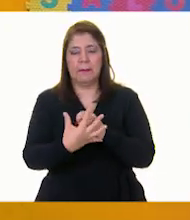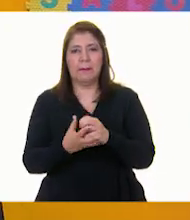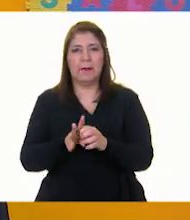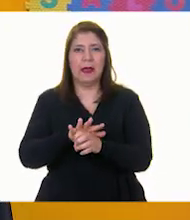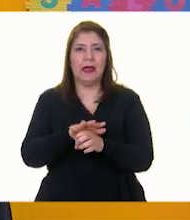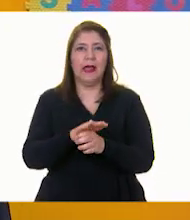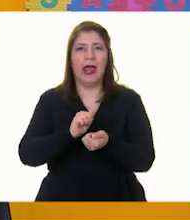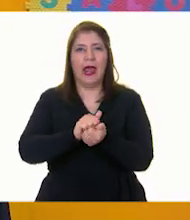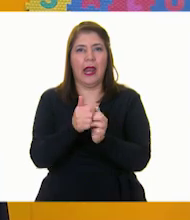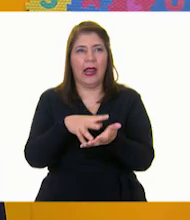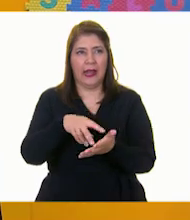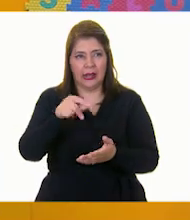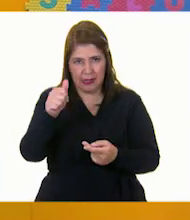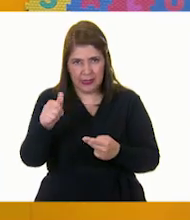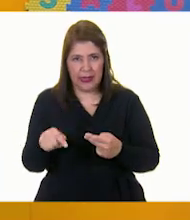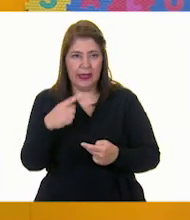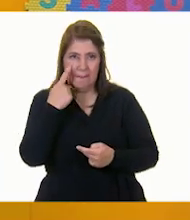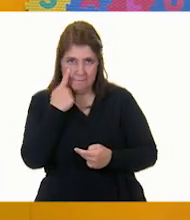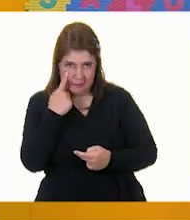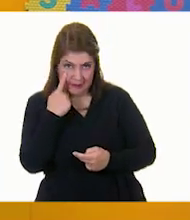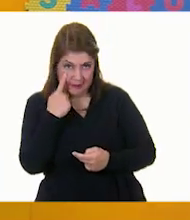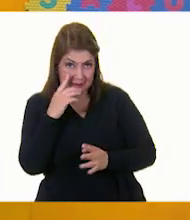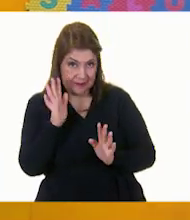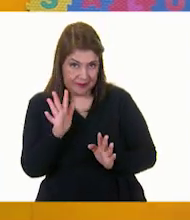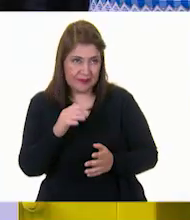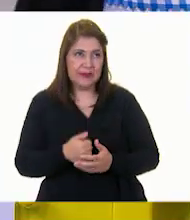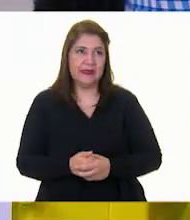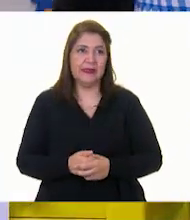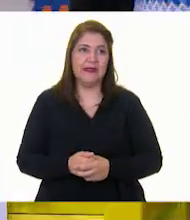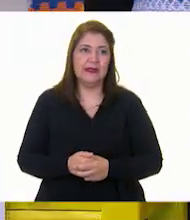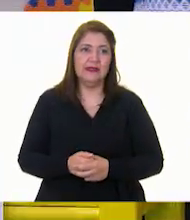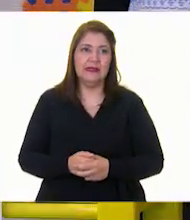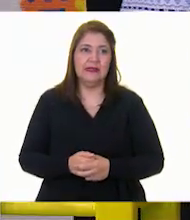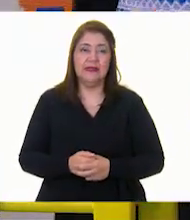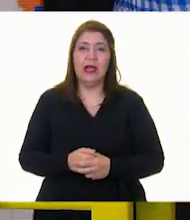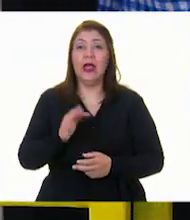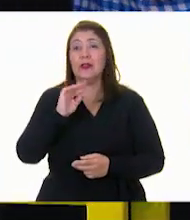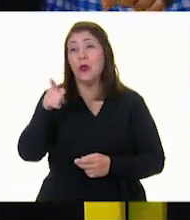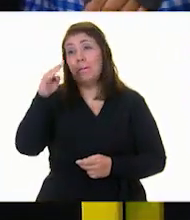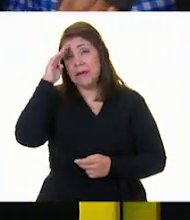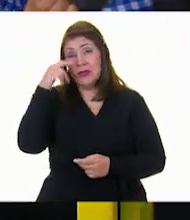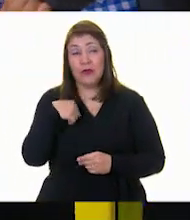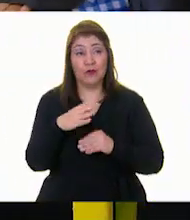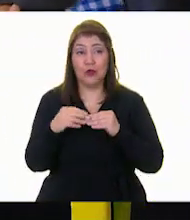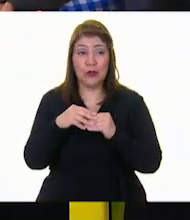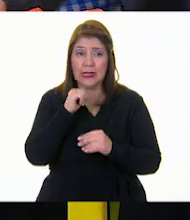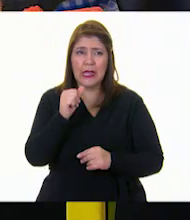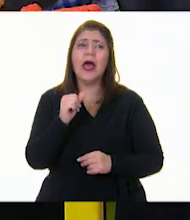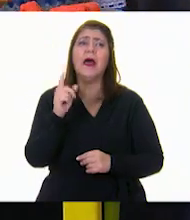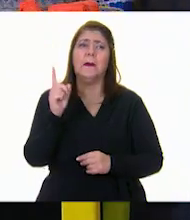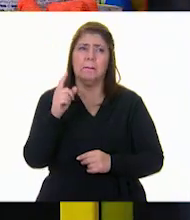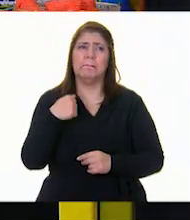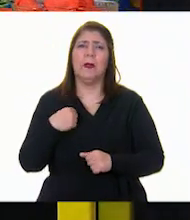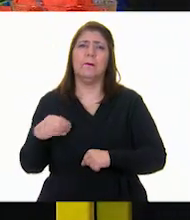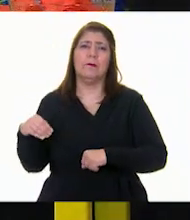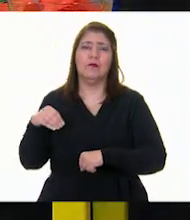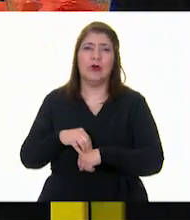Y para que no digan que no como frutas, unos